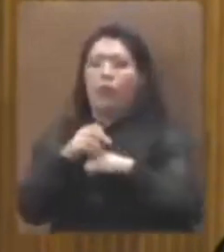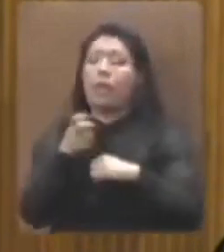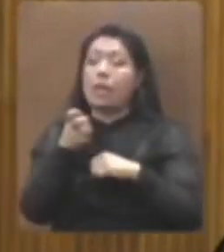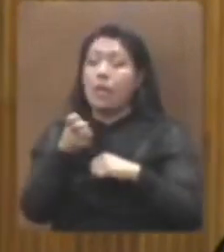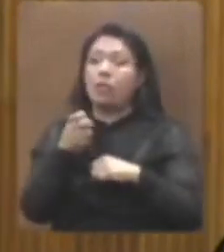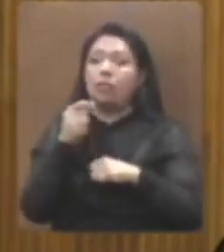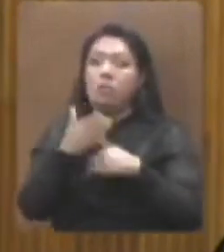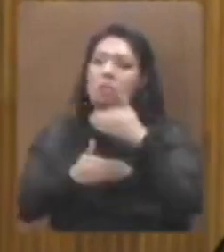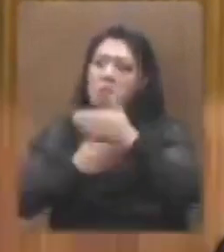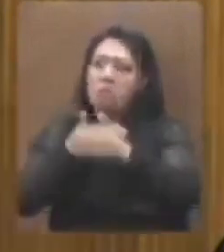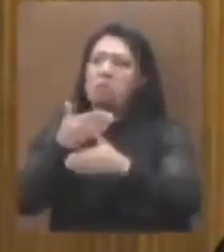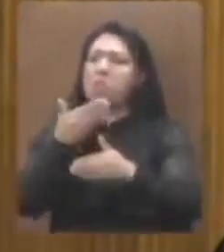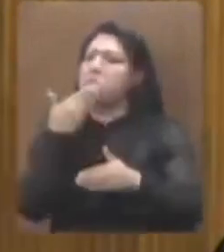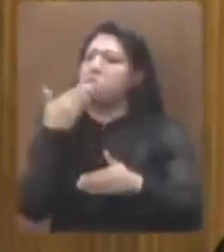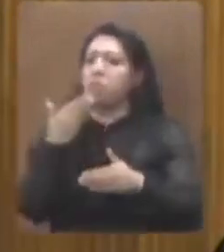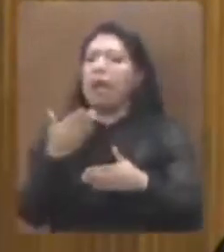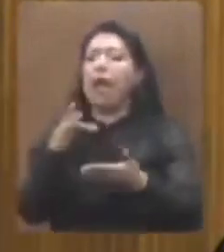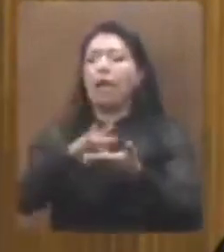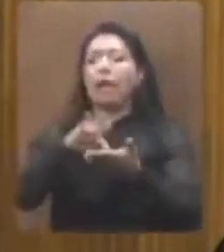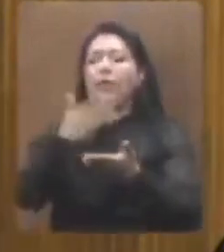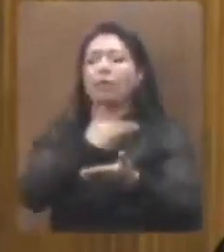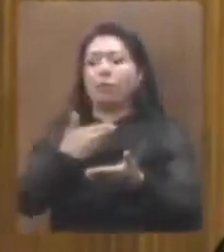bastante bien. Gracias, presidente. Gracias, diputadas y diputados.